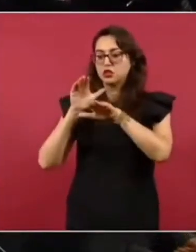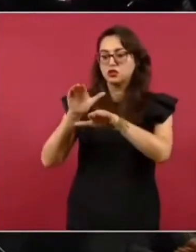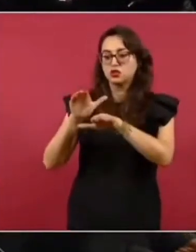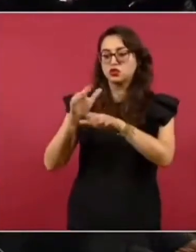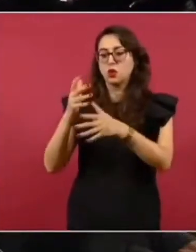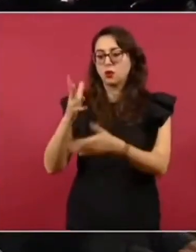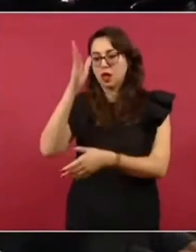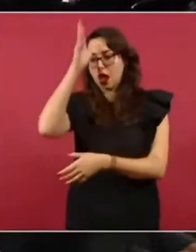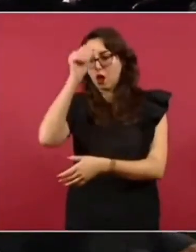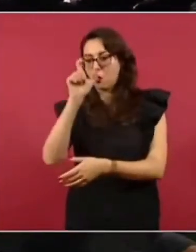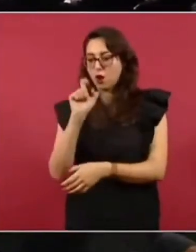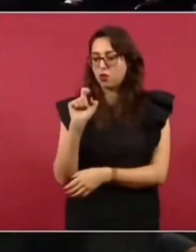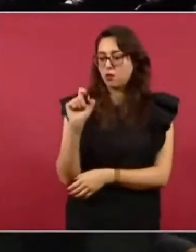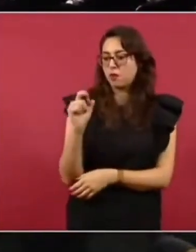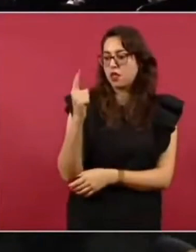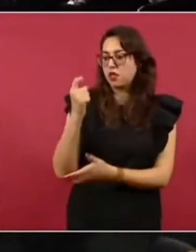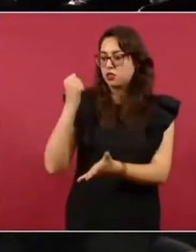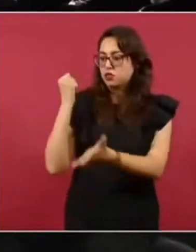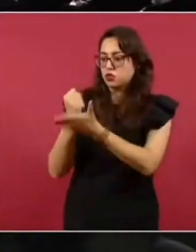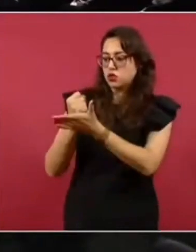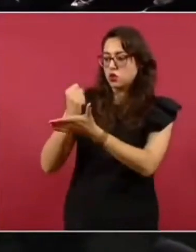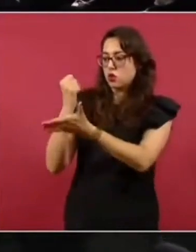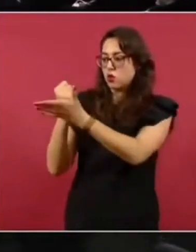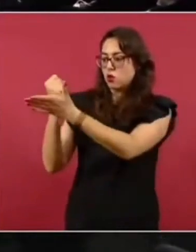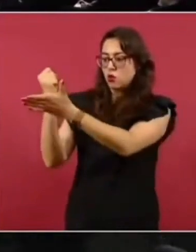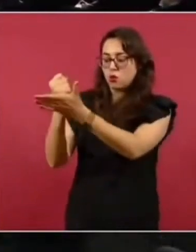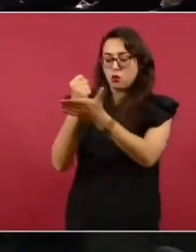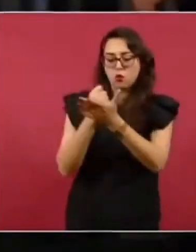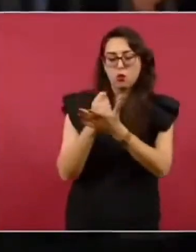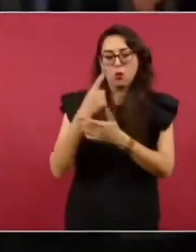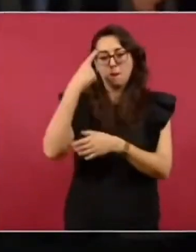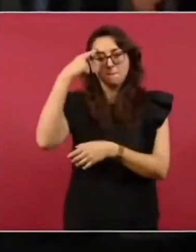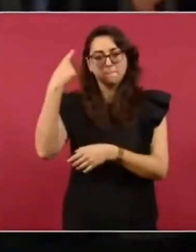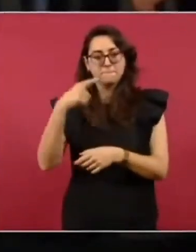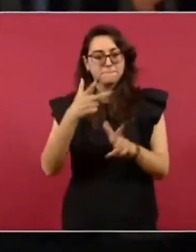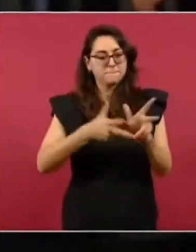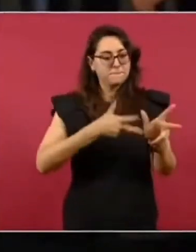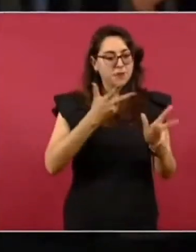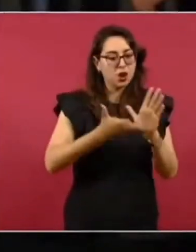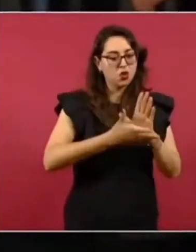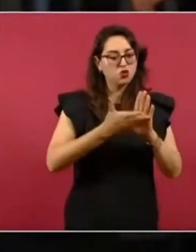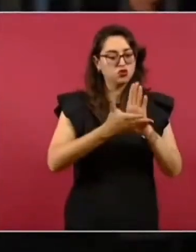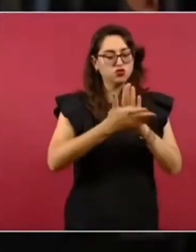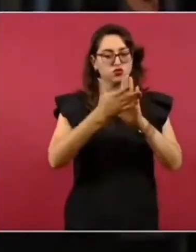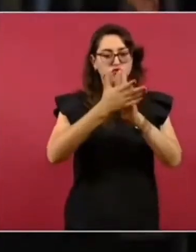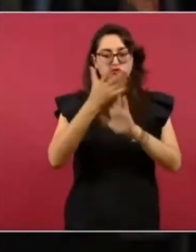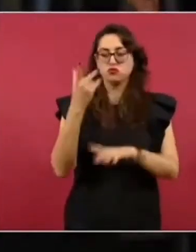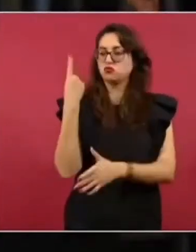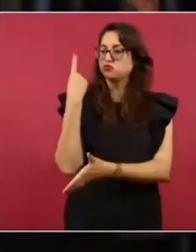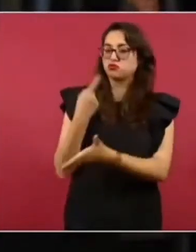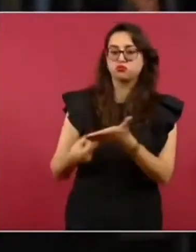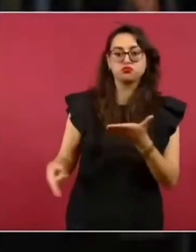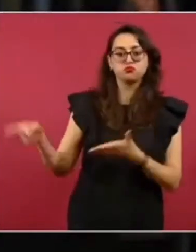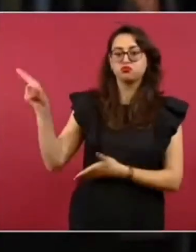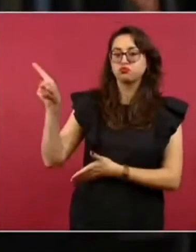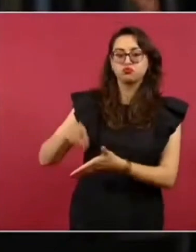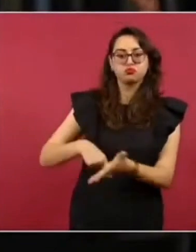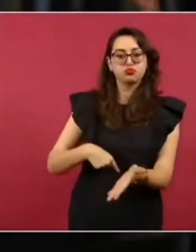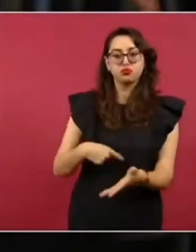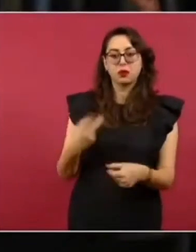Se hizo en términos generales, incluso más allá del ámbito de transparencia. ¿Qué implicaciones tiene